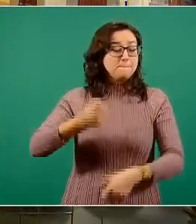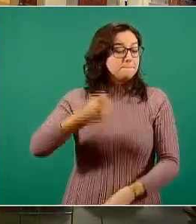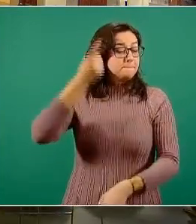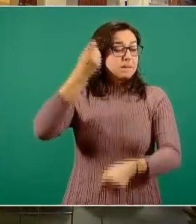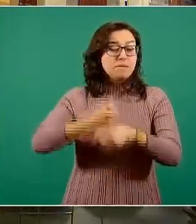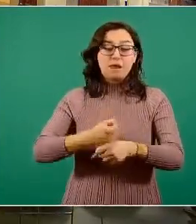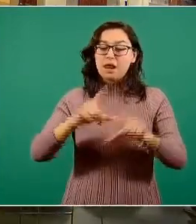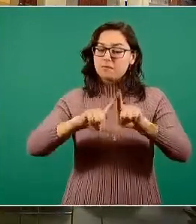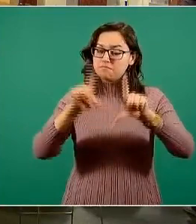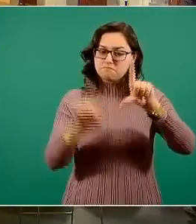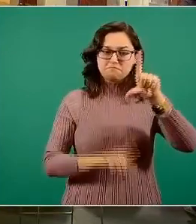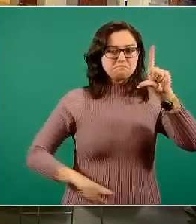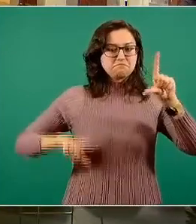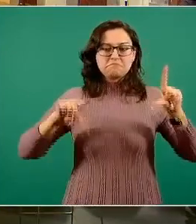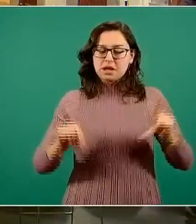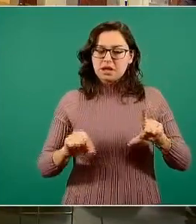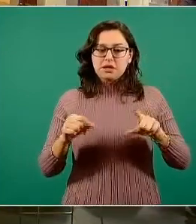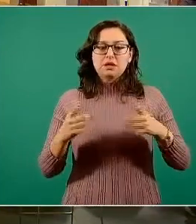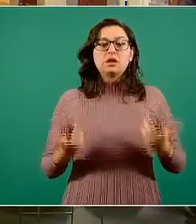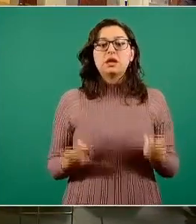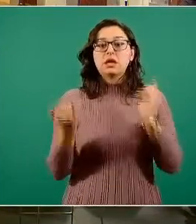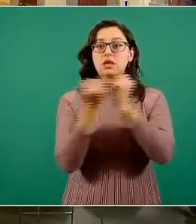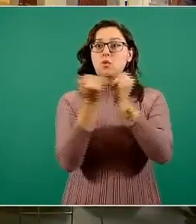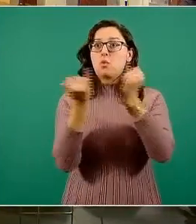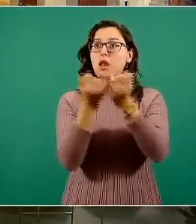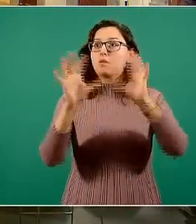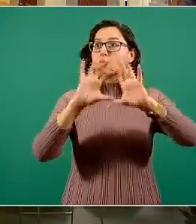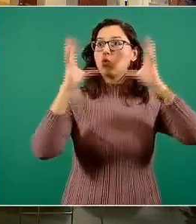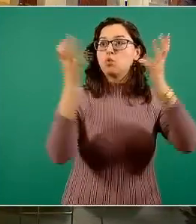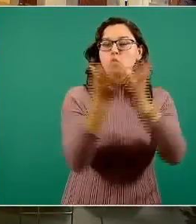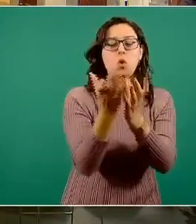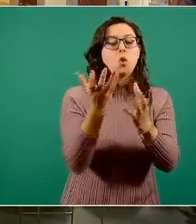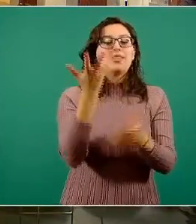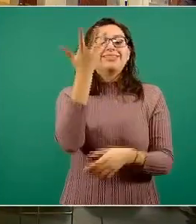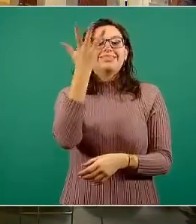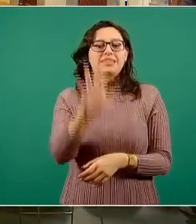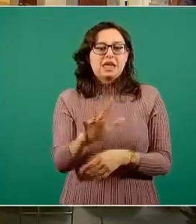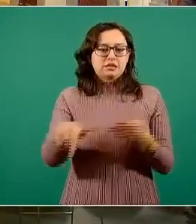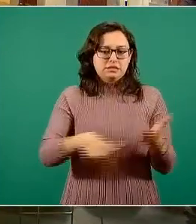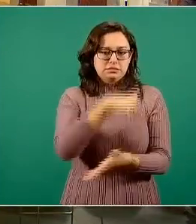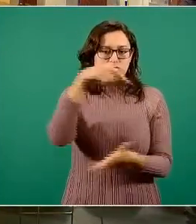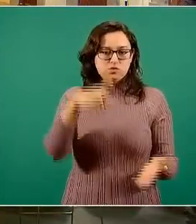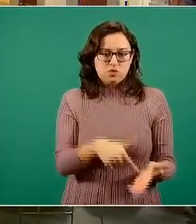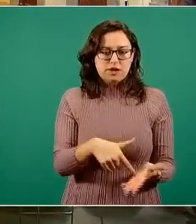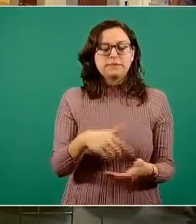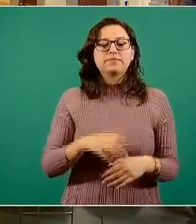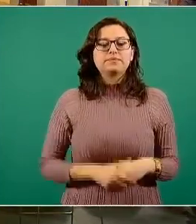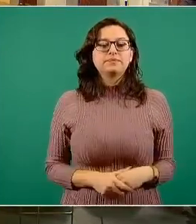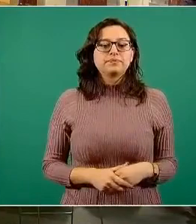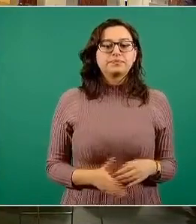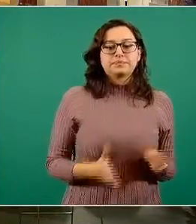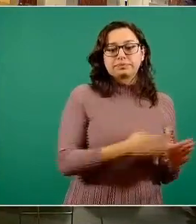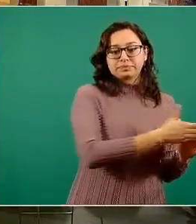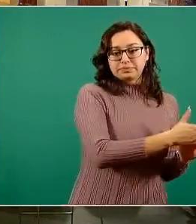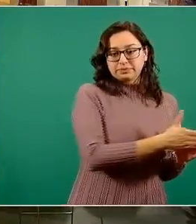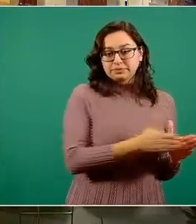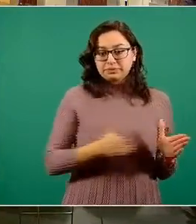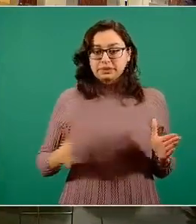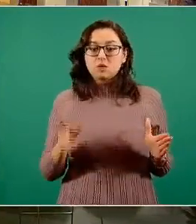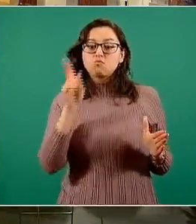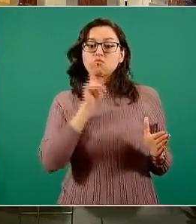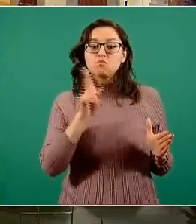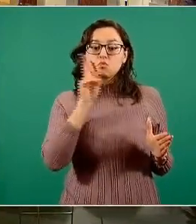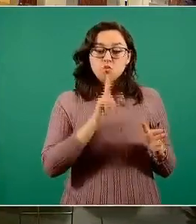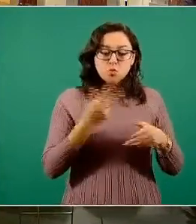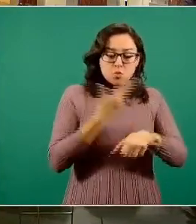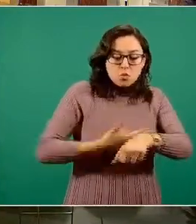utilizarla y entre los diez primeros países del mundo. Tuvimos una fase de calibración que se extendió hasta el